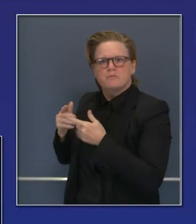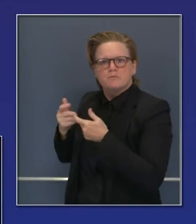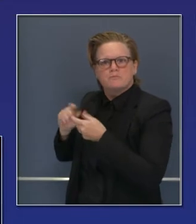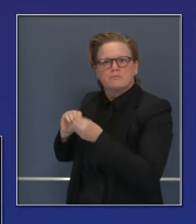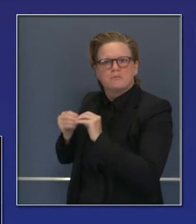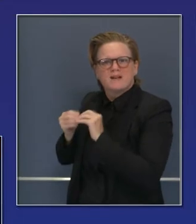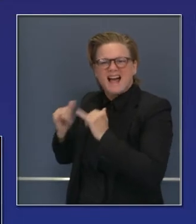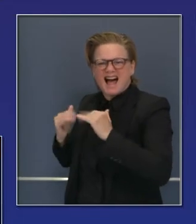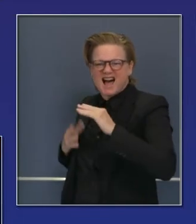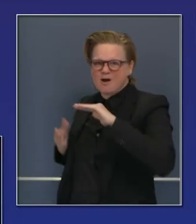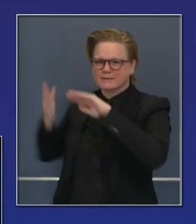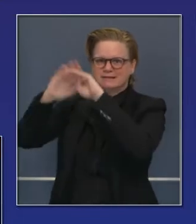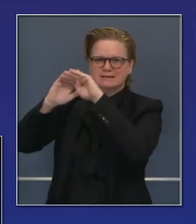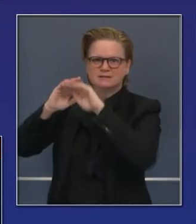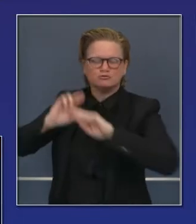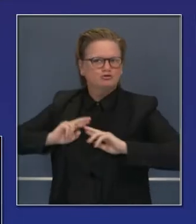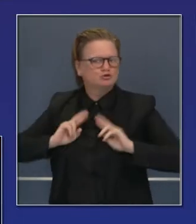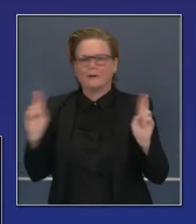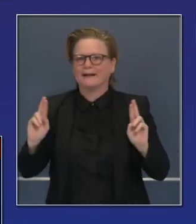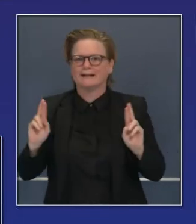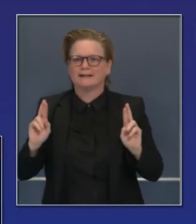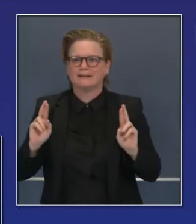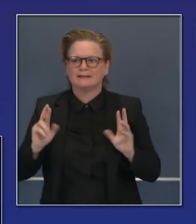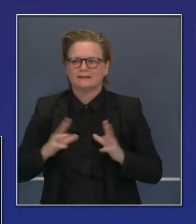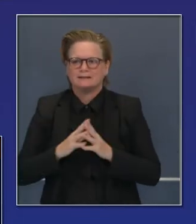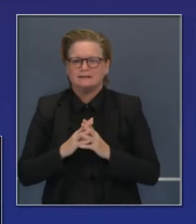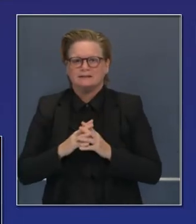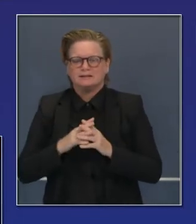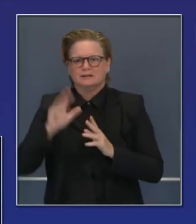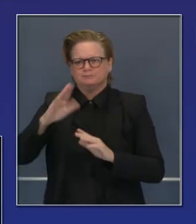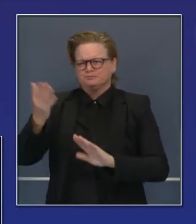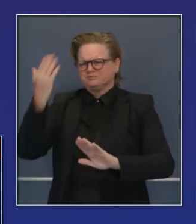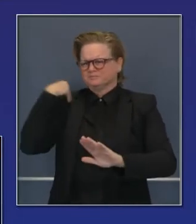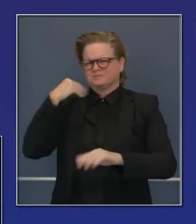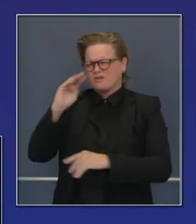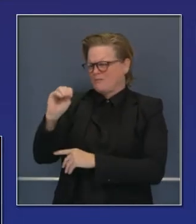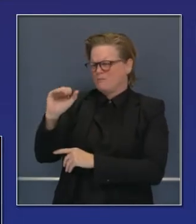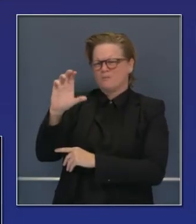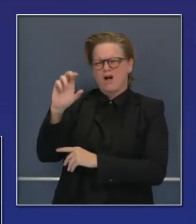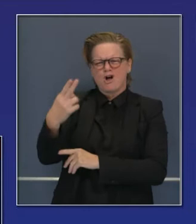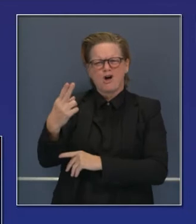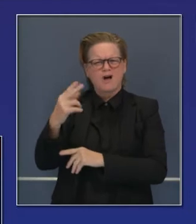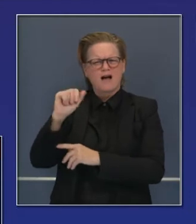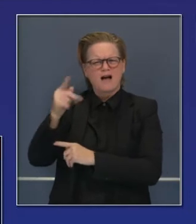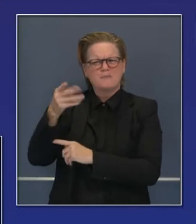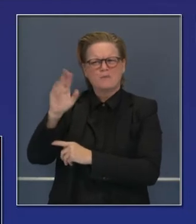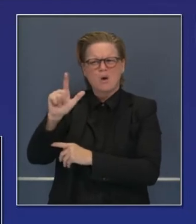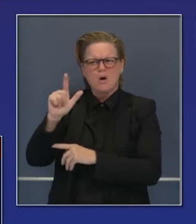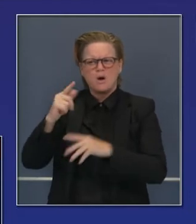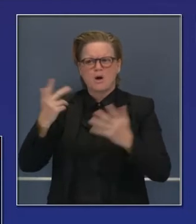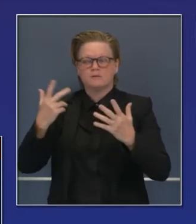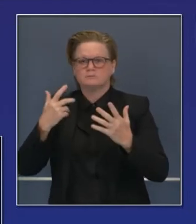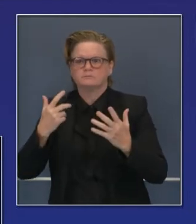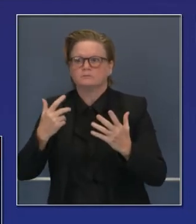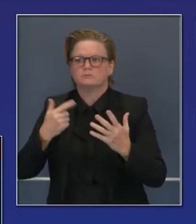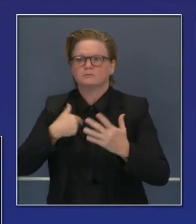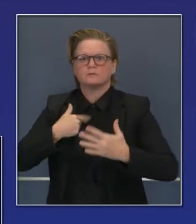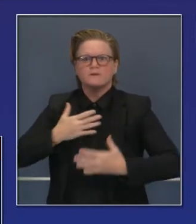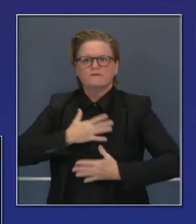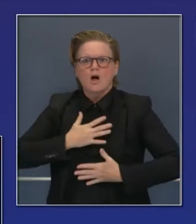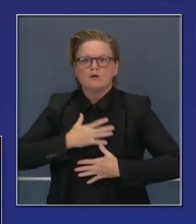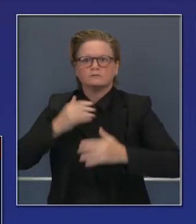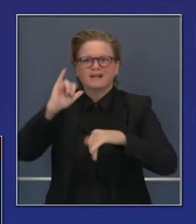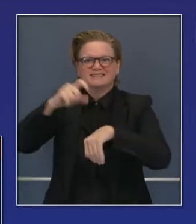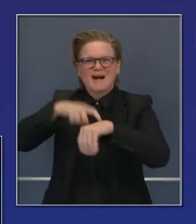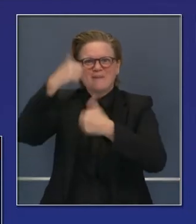y esto es profundamente importante. Como pueden recordar, en marzo y abril de este año, la cuestión de ventiladores, había una falta tan